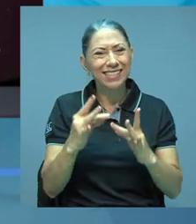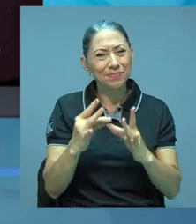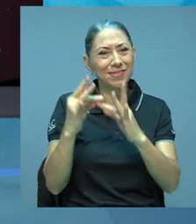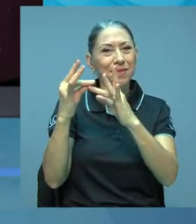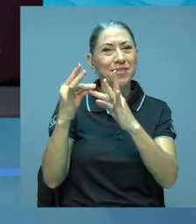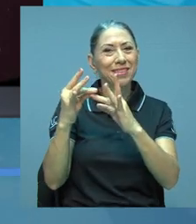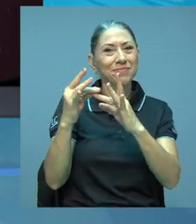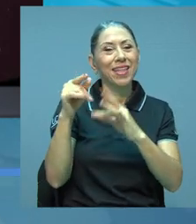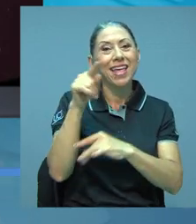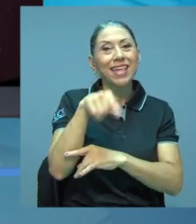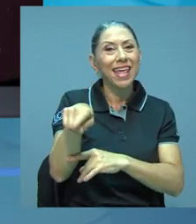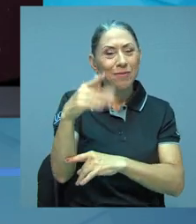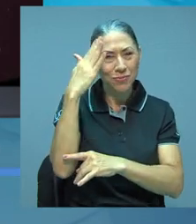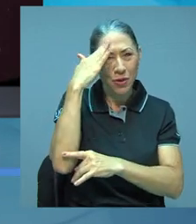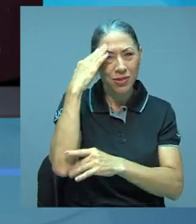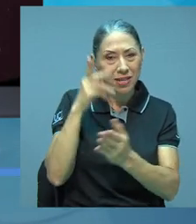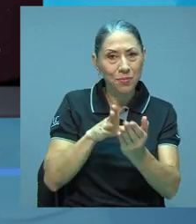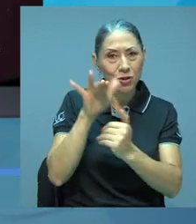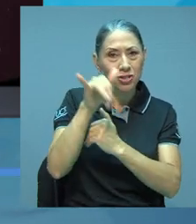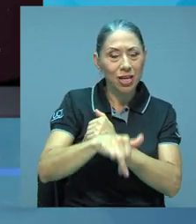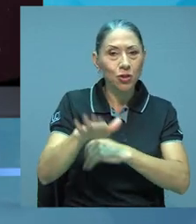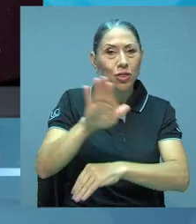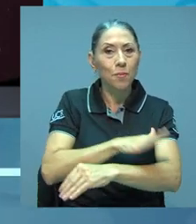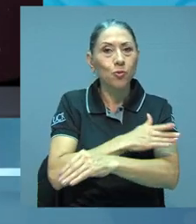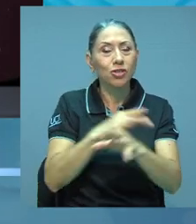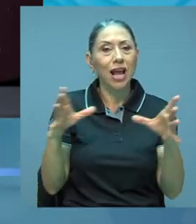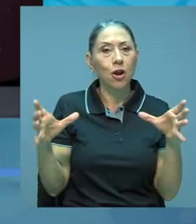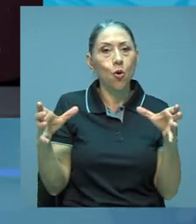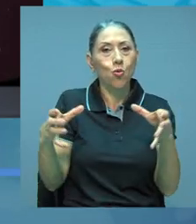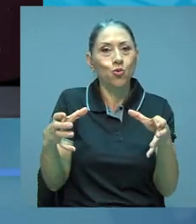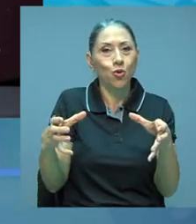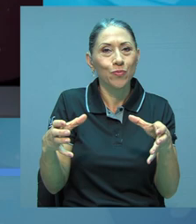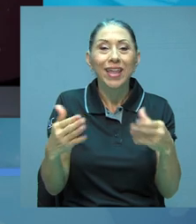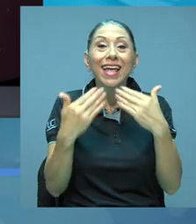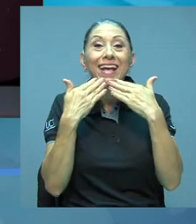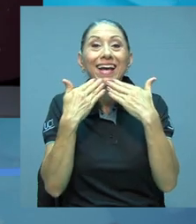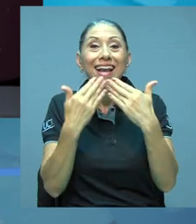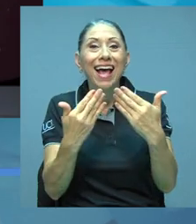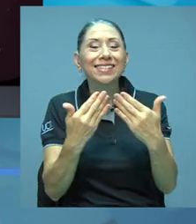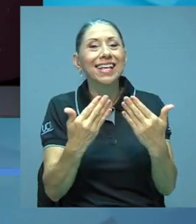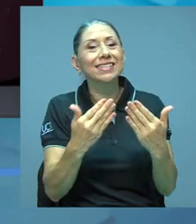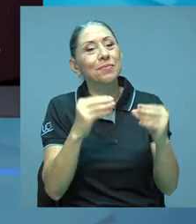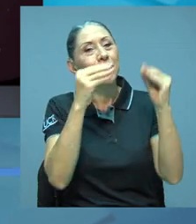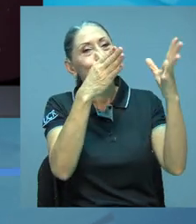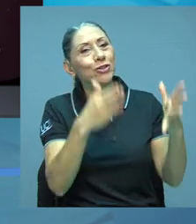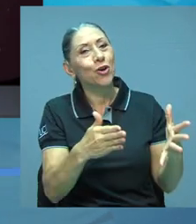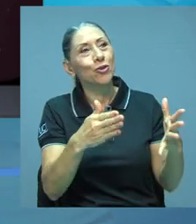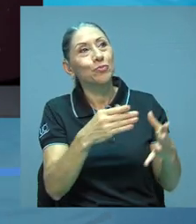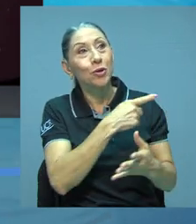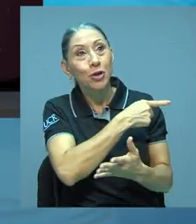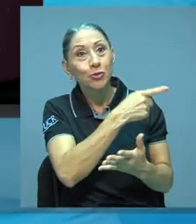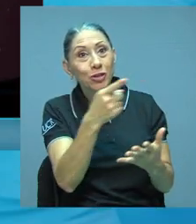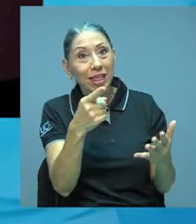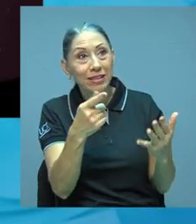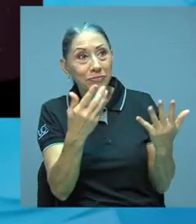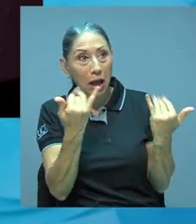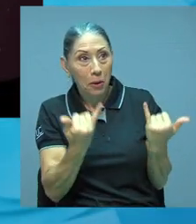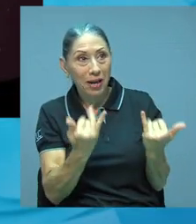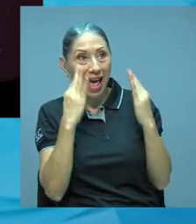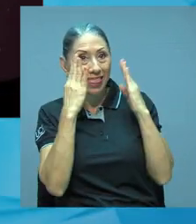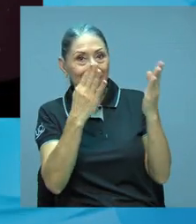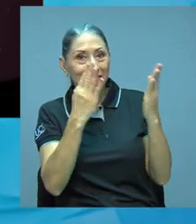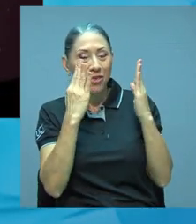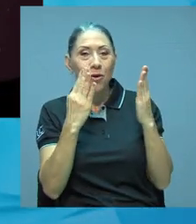particular que se acerquen a conocer este proyecto de música en conjunto. Muchísimas gracias por habernos atendido, profesor, y las